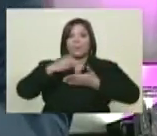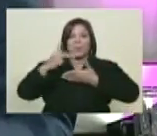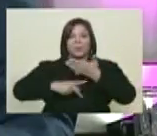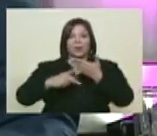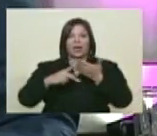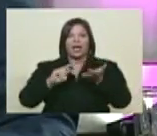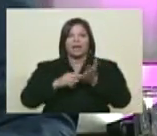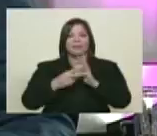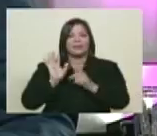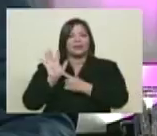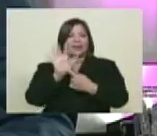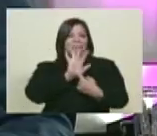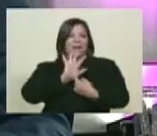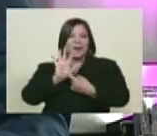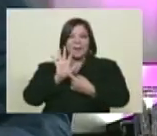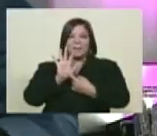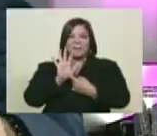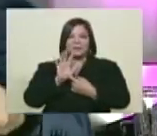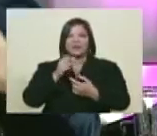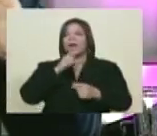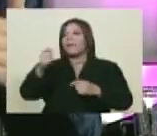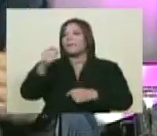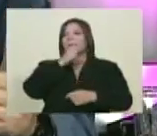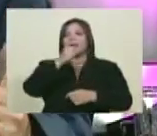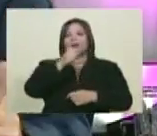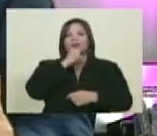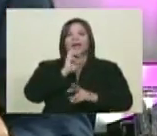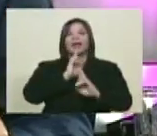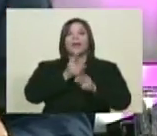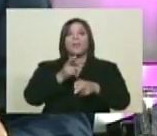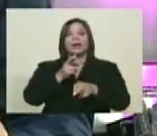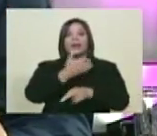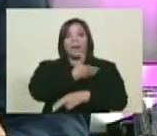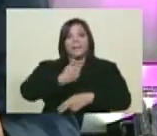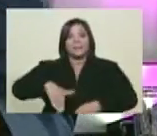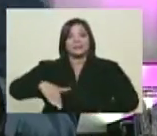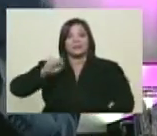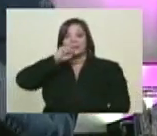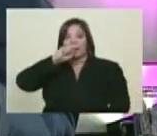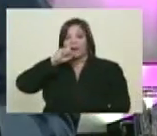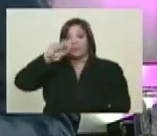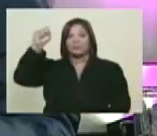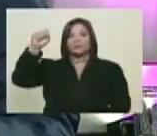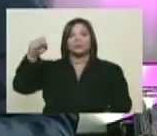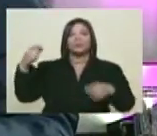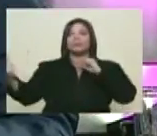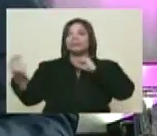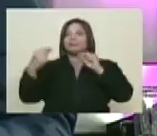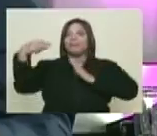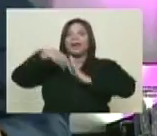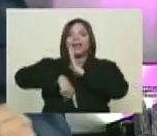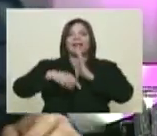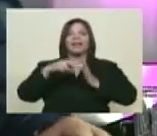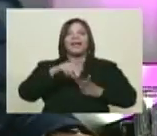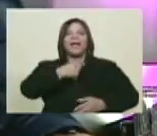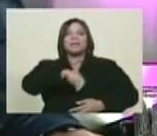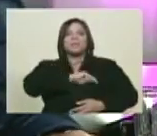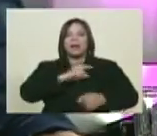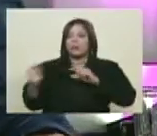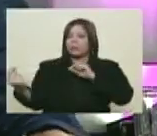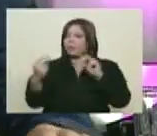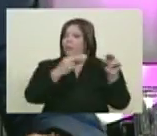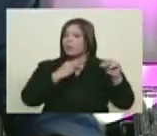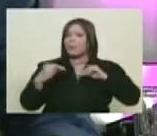expresado allí el periodista, sino porque las respuestas del presidente Nicolás Maduro Moros han generado debate interno en España. Porque